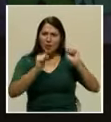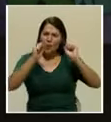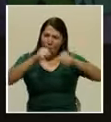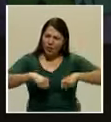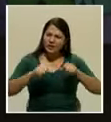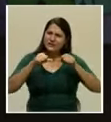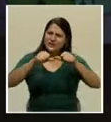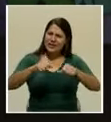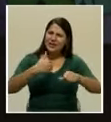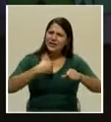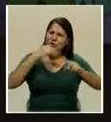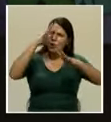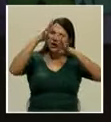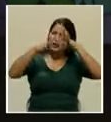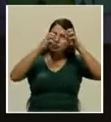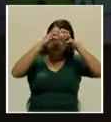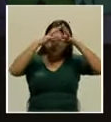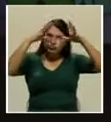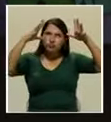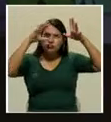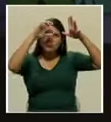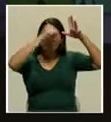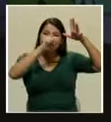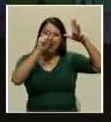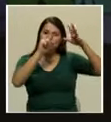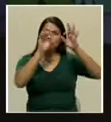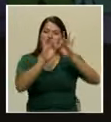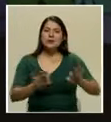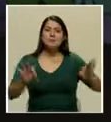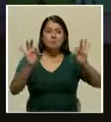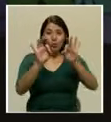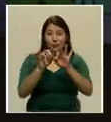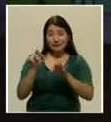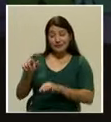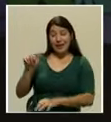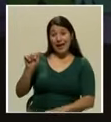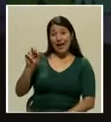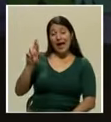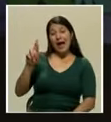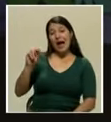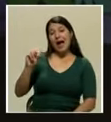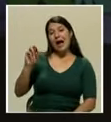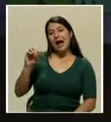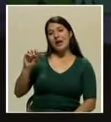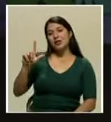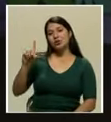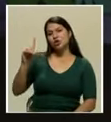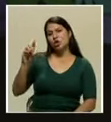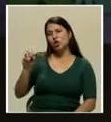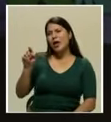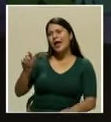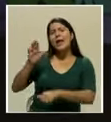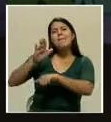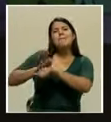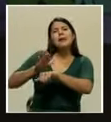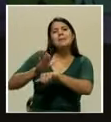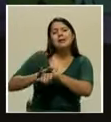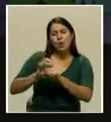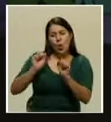del imaginario para nosotros es importantísimo. Don Arnoldo era un hombre que nos permitió ese